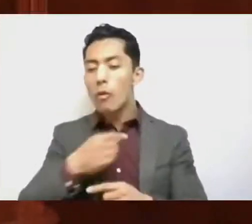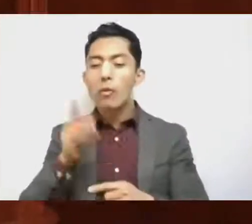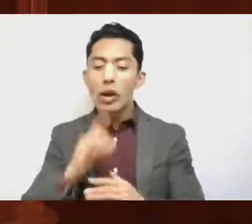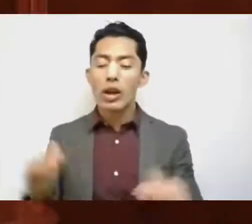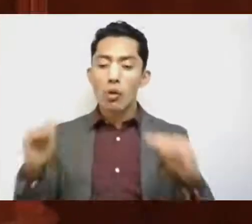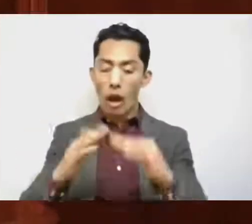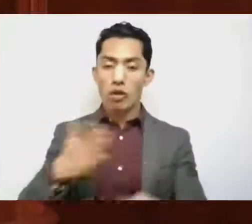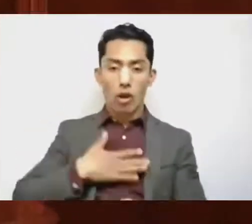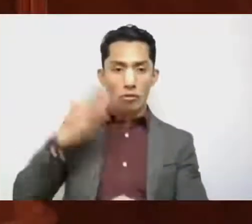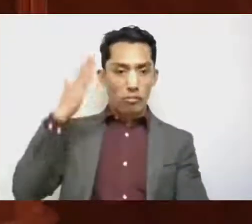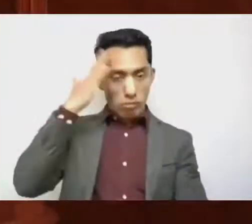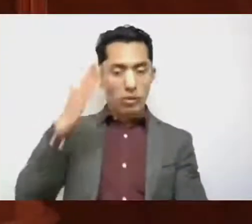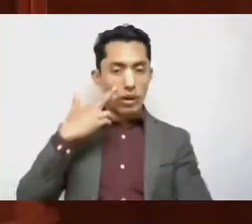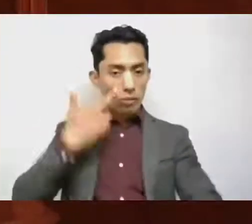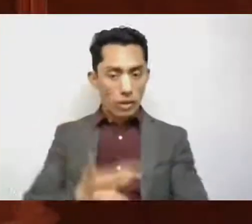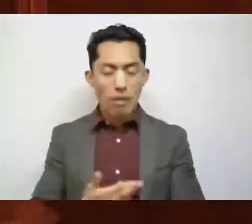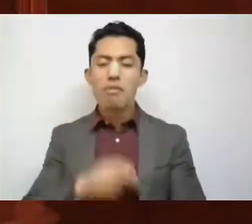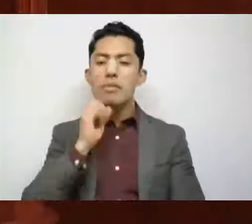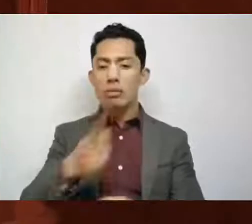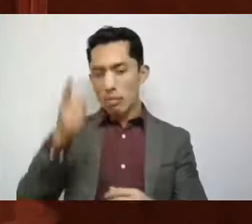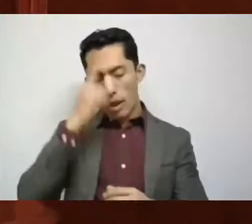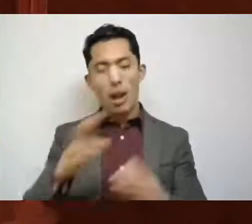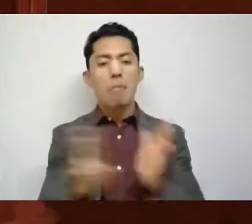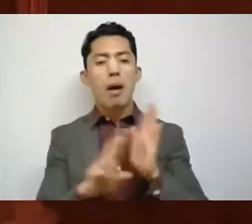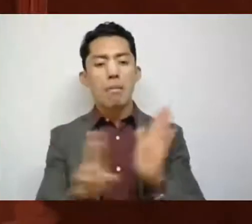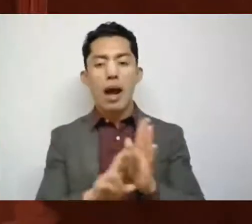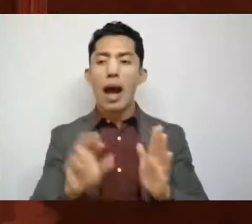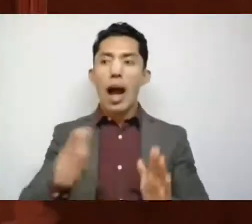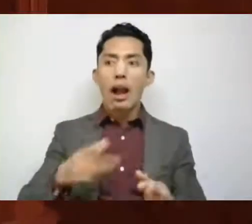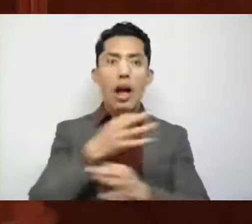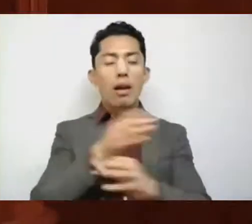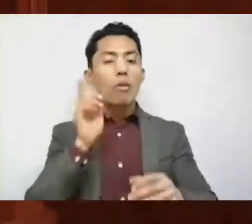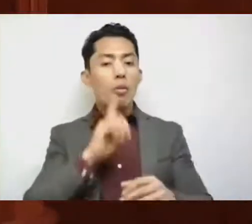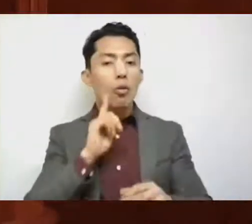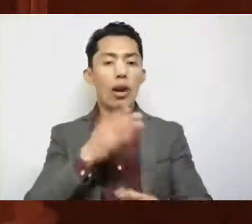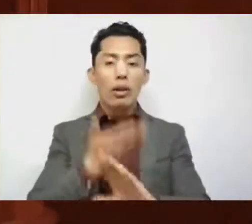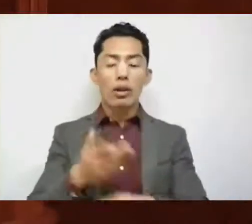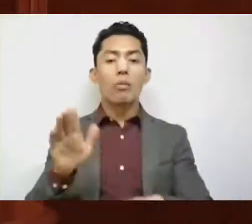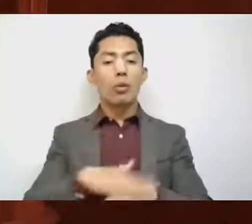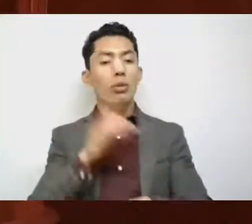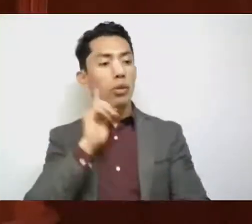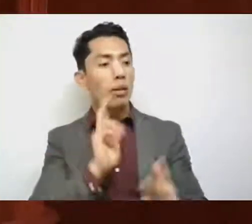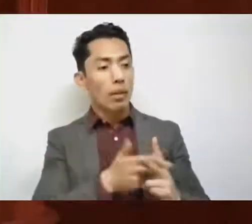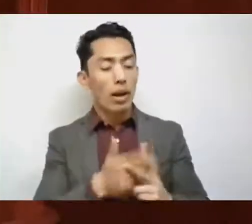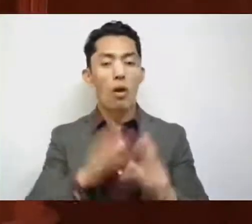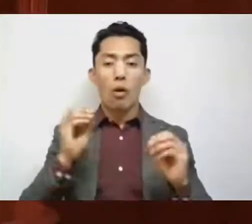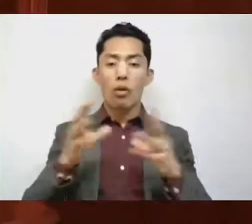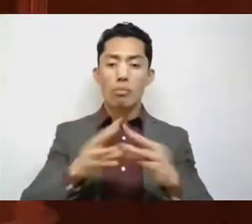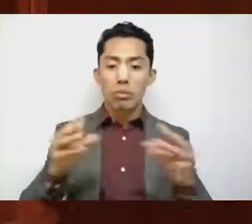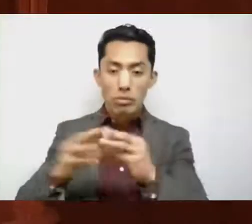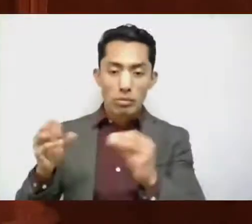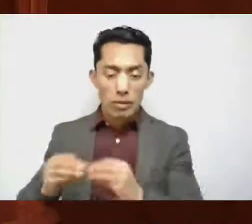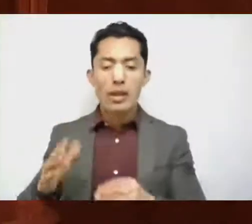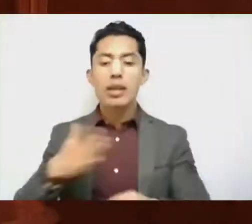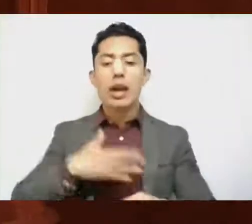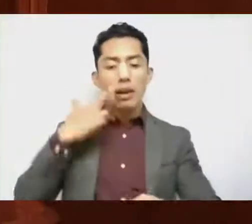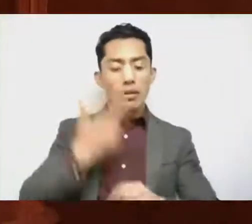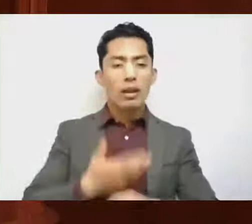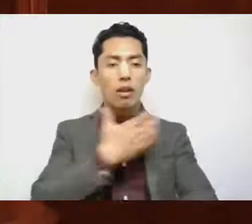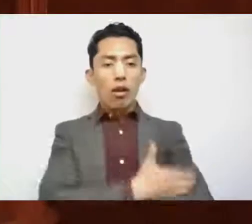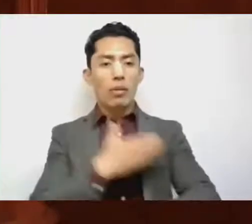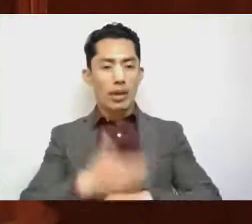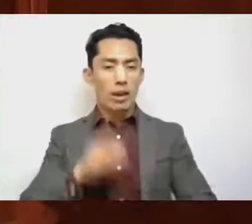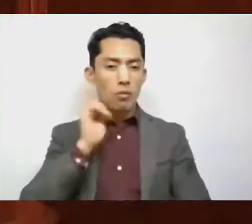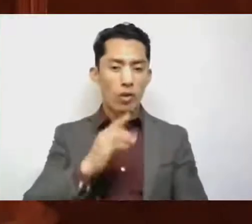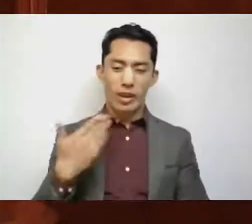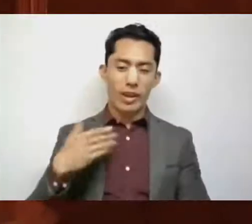honran presidir, para las declaraciones de alerta de violencia de género contra las mujeres por feminicidio y desaparición que preside mi compañera que me antecedió,